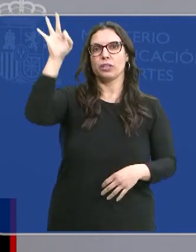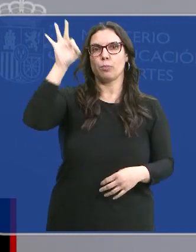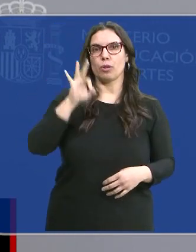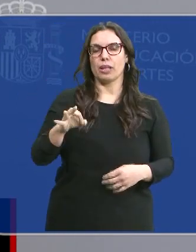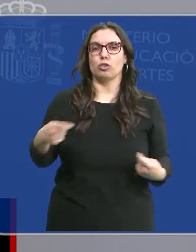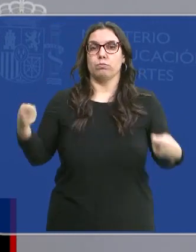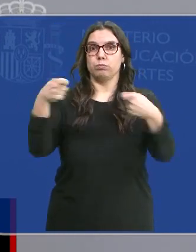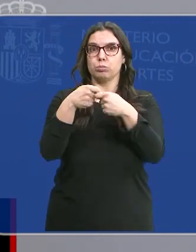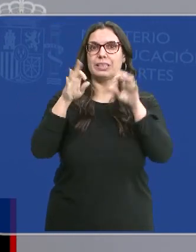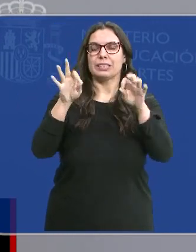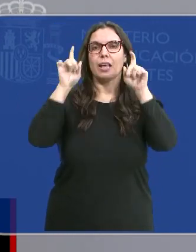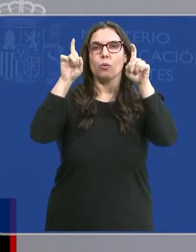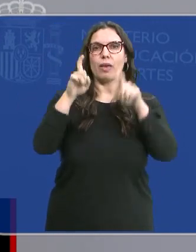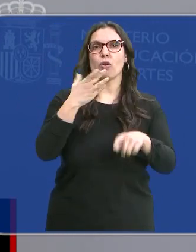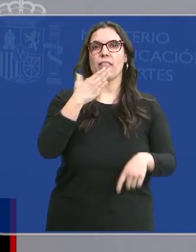de cero a tres años.